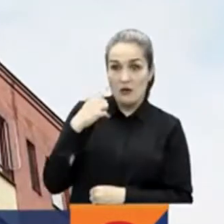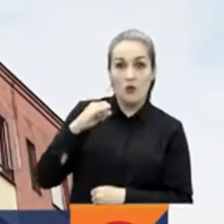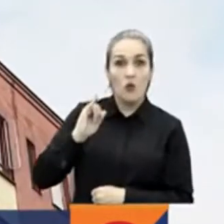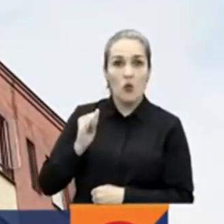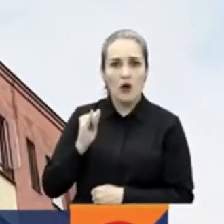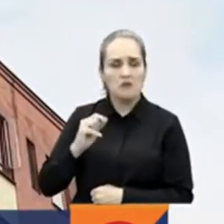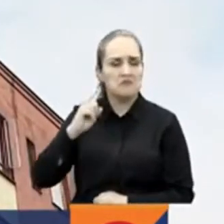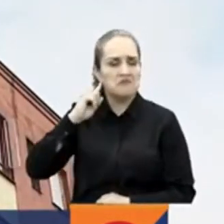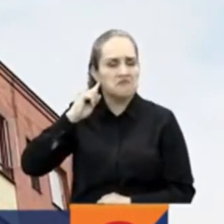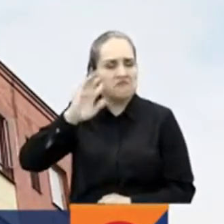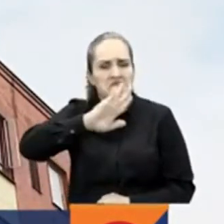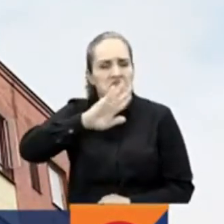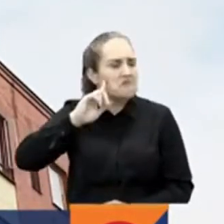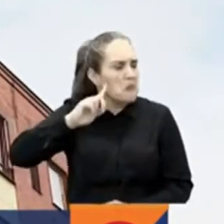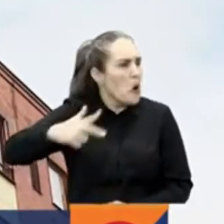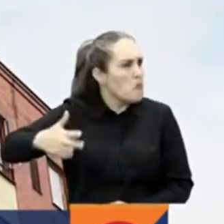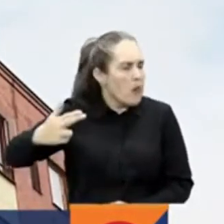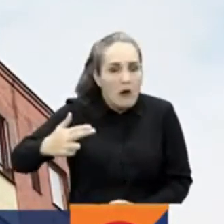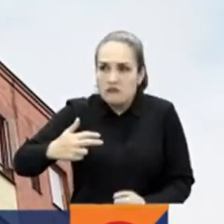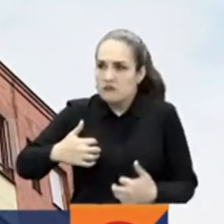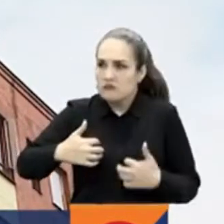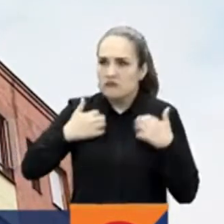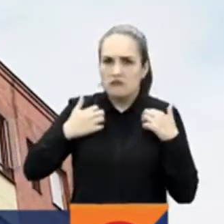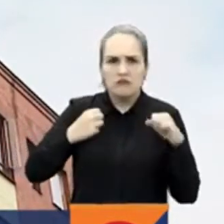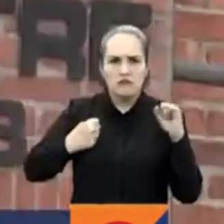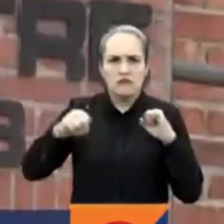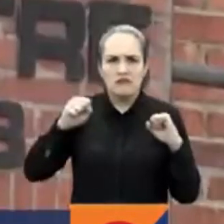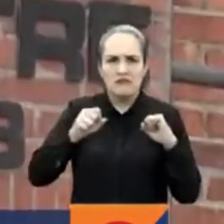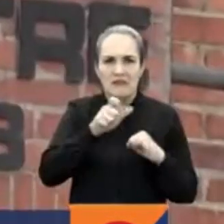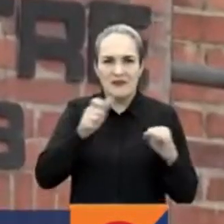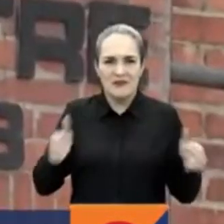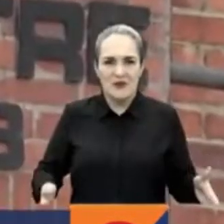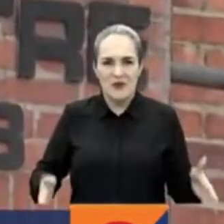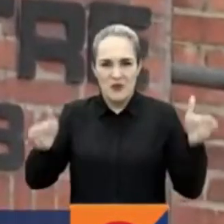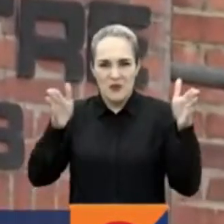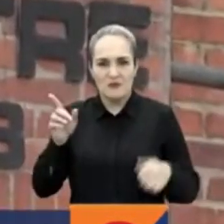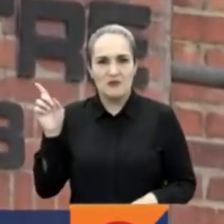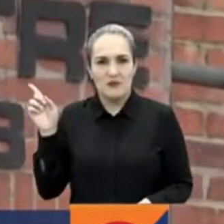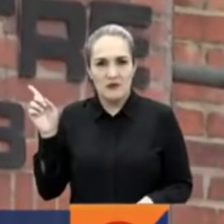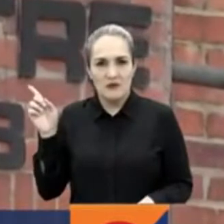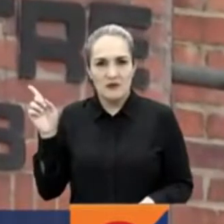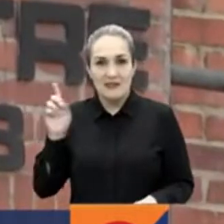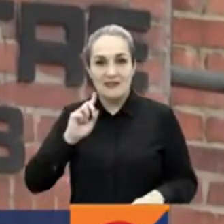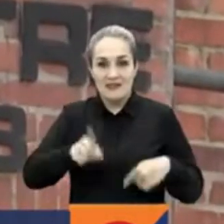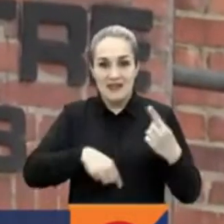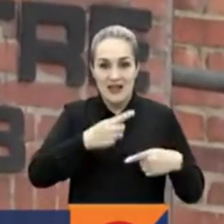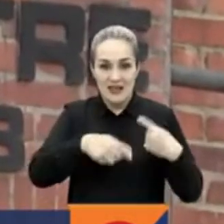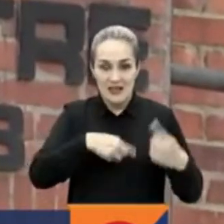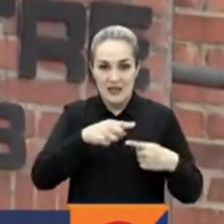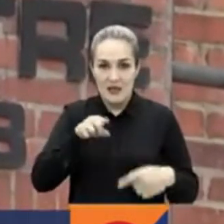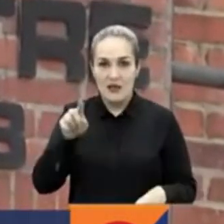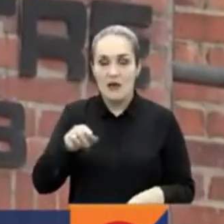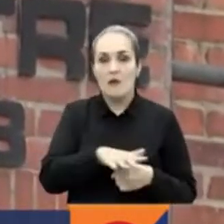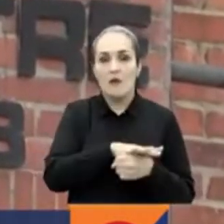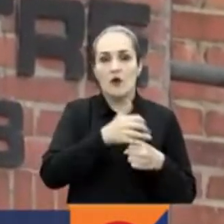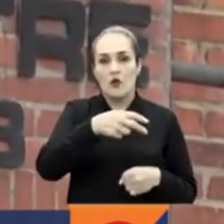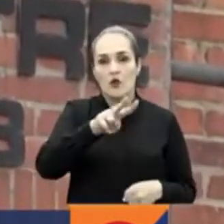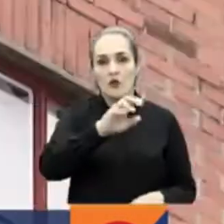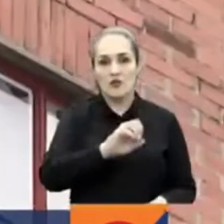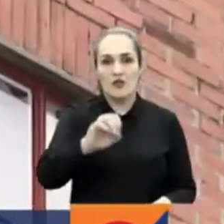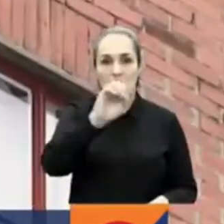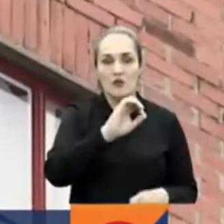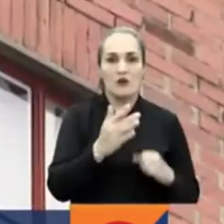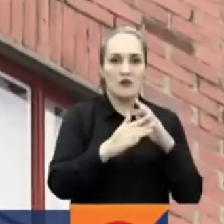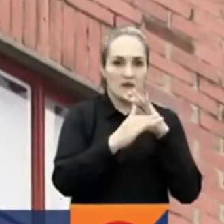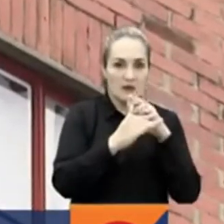cuando el sonido de unos disparos irrumpió con la tranquilidad de los vecinos del conjunto residencial Parque El Salitre, ubicado en el barrio 12 de octubre, en la localidad de Barrios